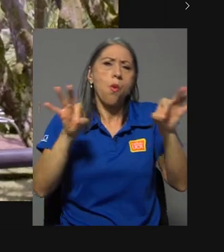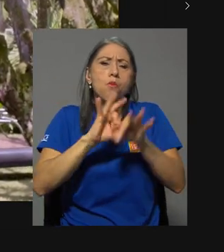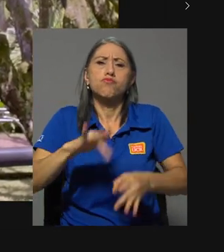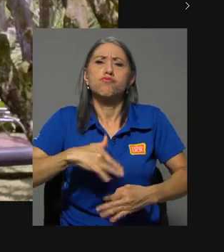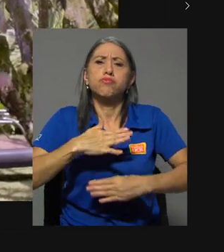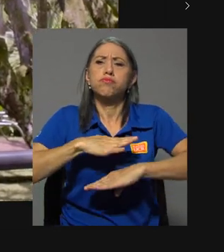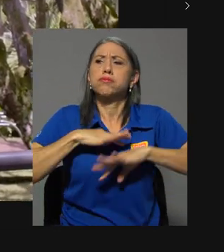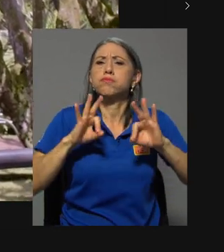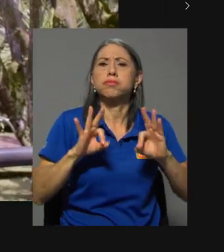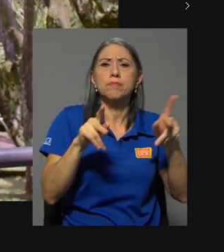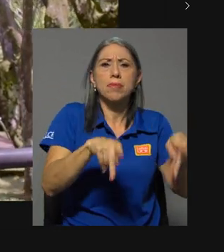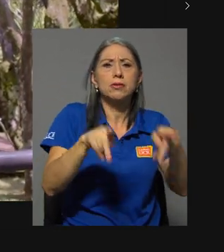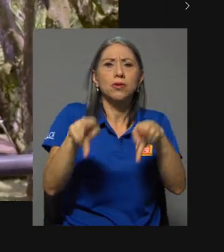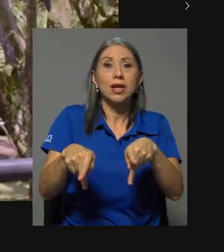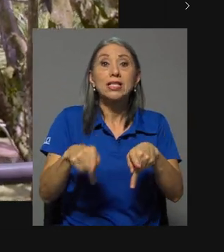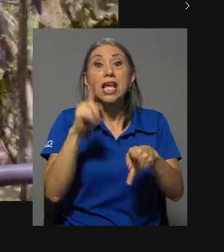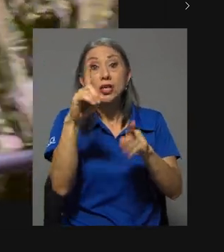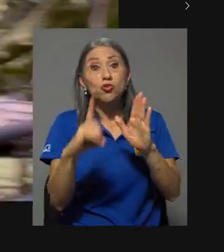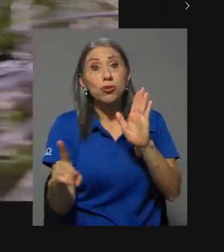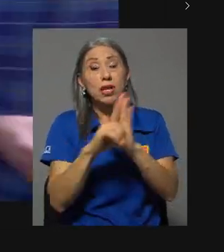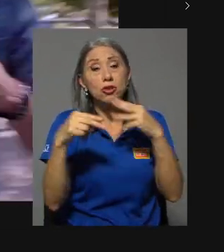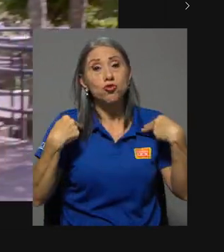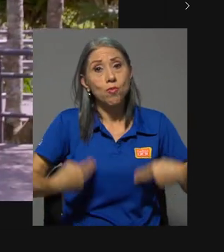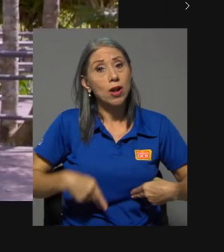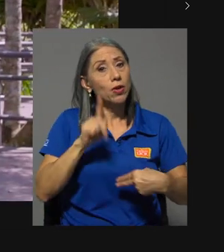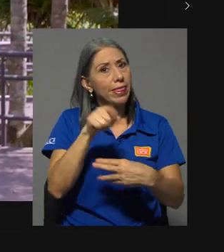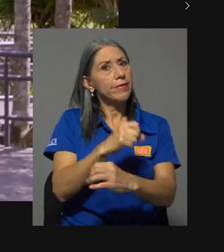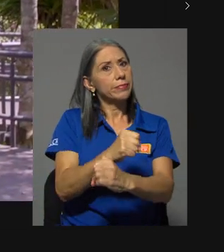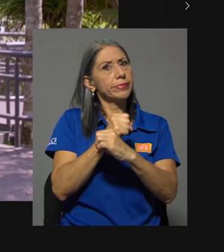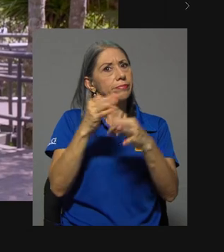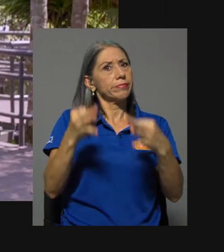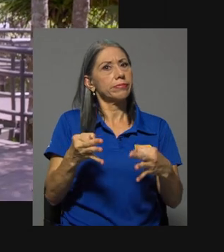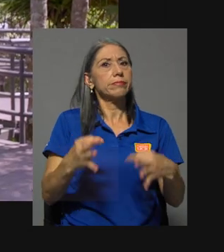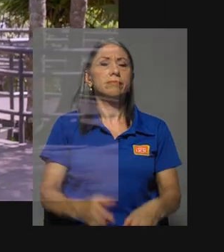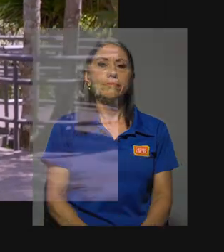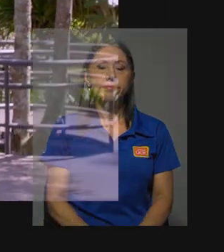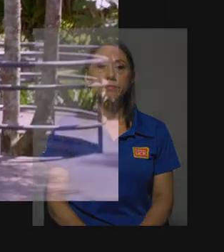bienestar de las personas y un derecho humano que debe ser garantizado.